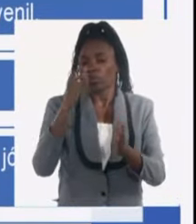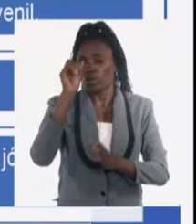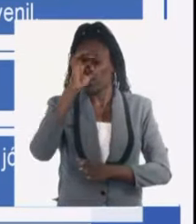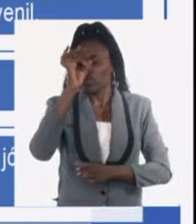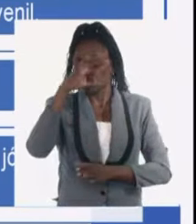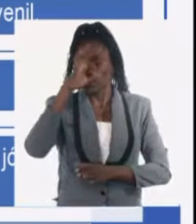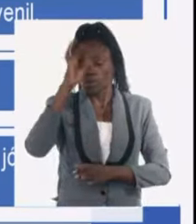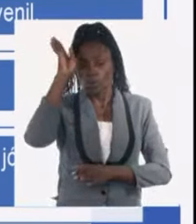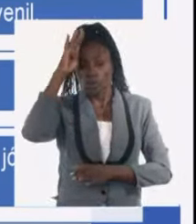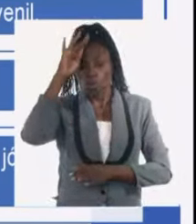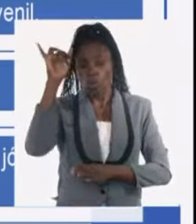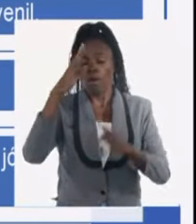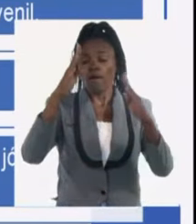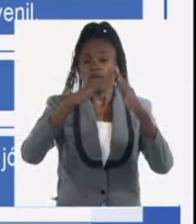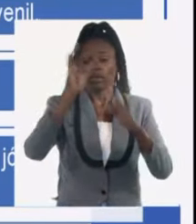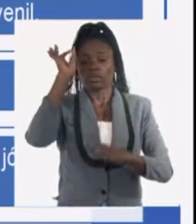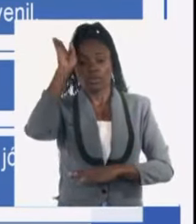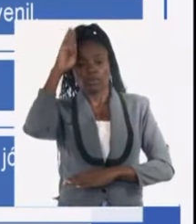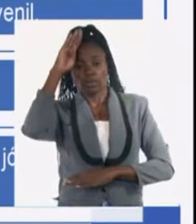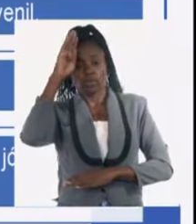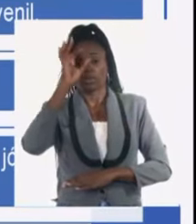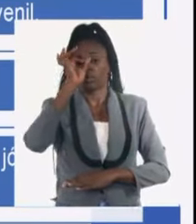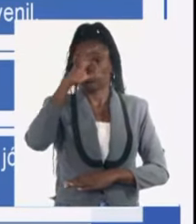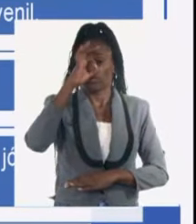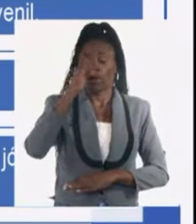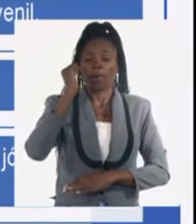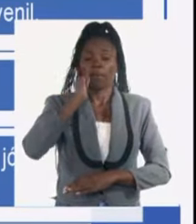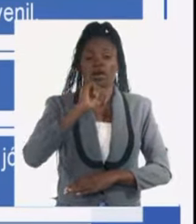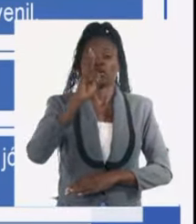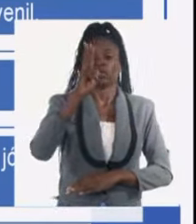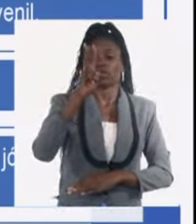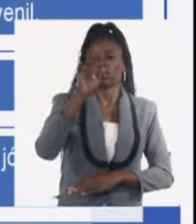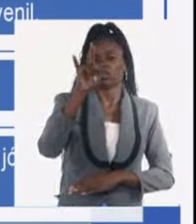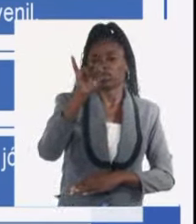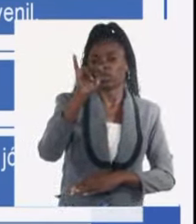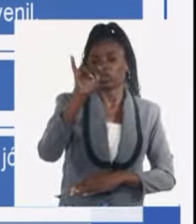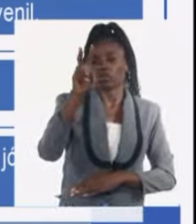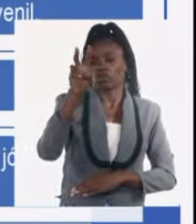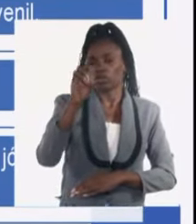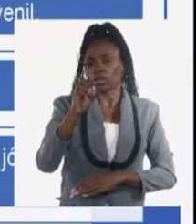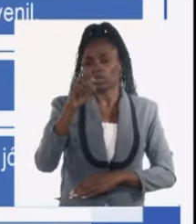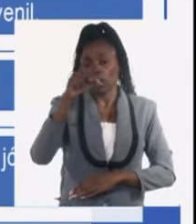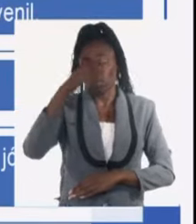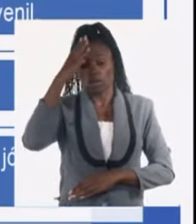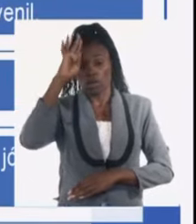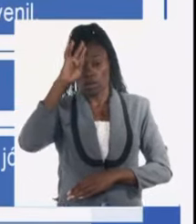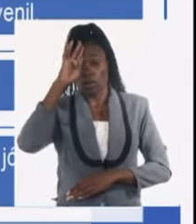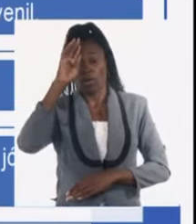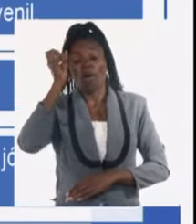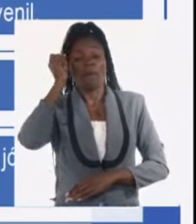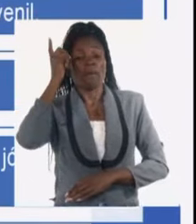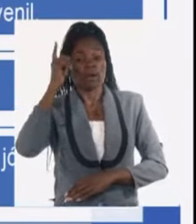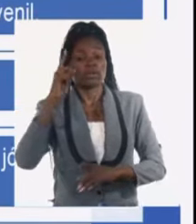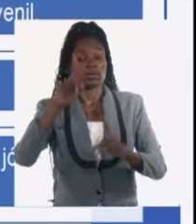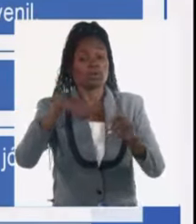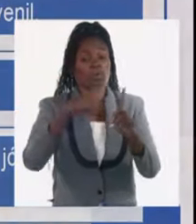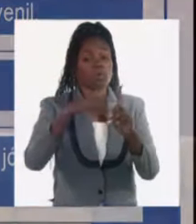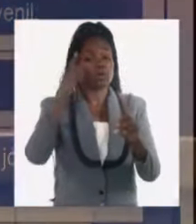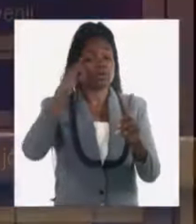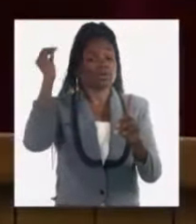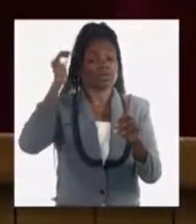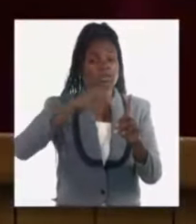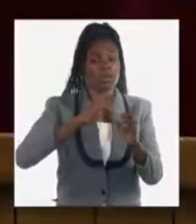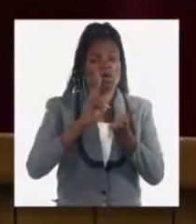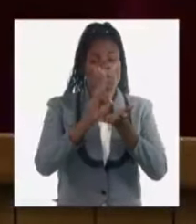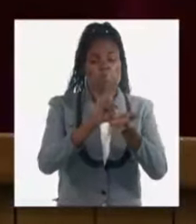incrementan las casitas infantiles se dispone ya de más de 170 en el país una experiencia muy positiva estoy seguro que ustedes las han